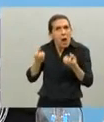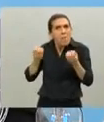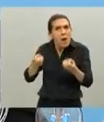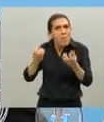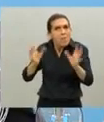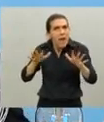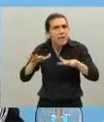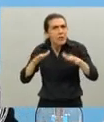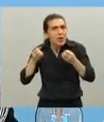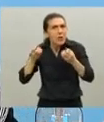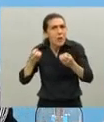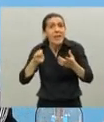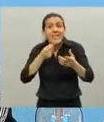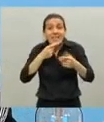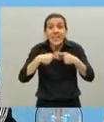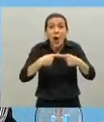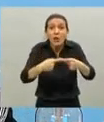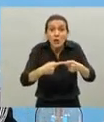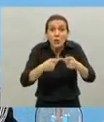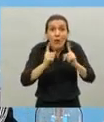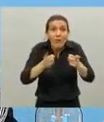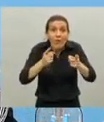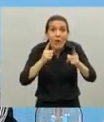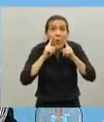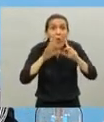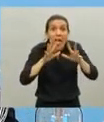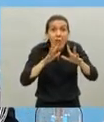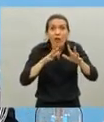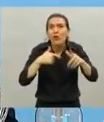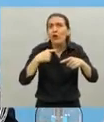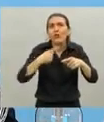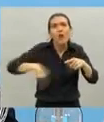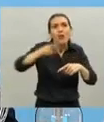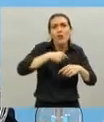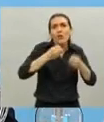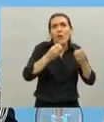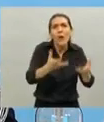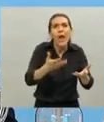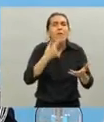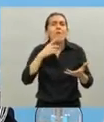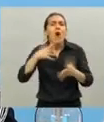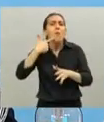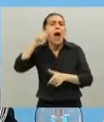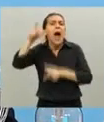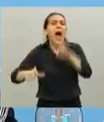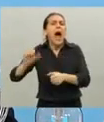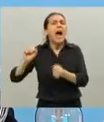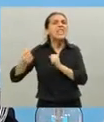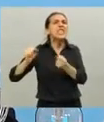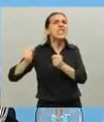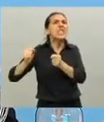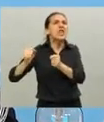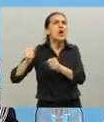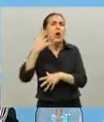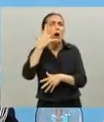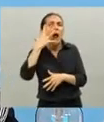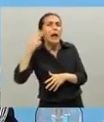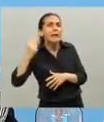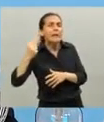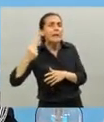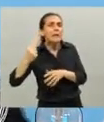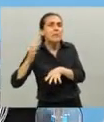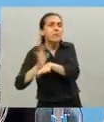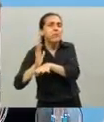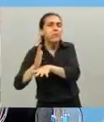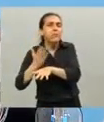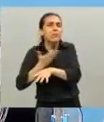seguimos siendo cuidadosos nos va a ir bien que no nos ganen los ansiosos o los que tienen otros intereses que no